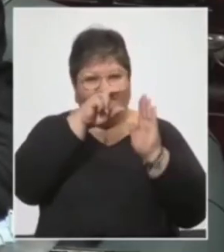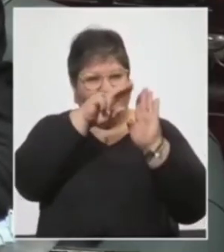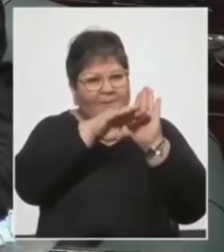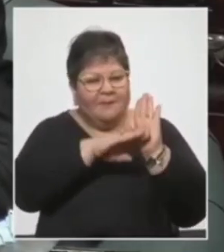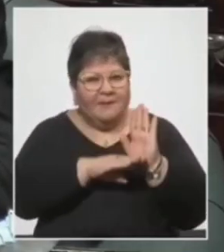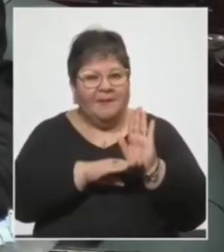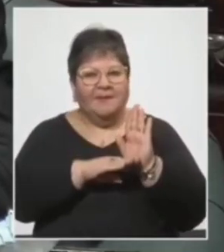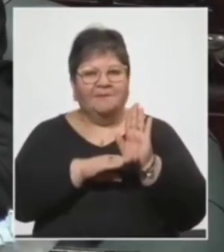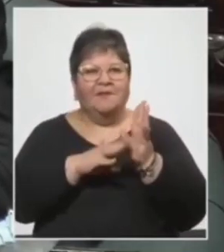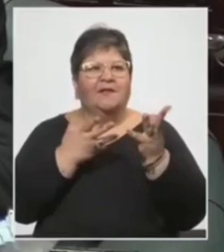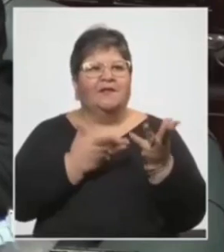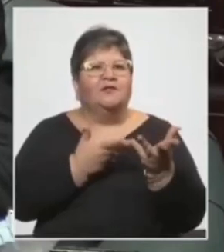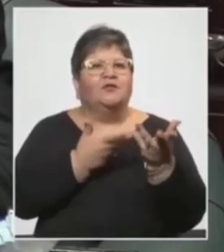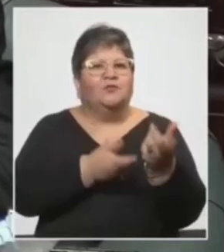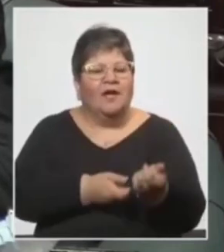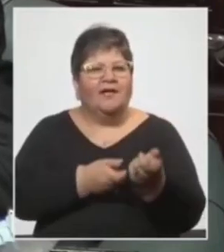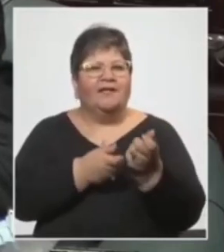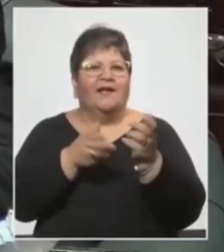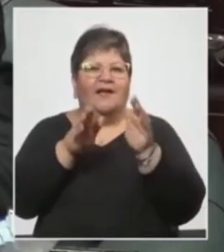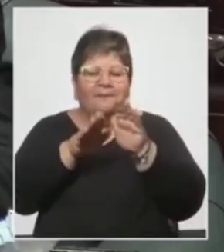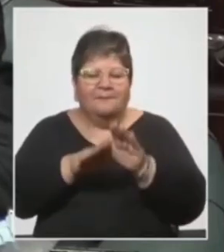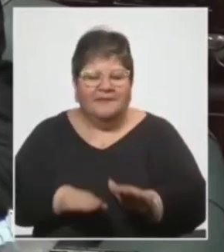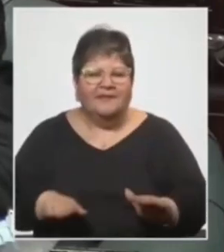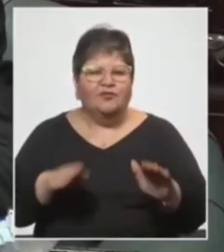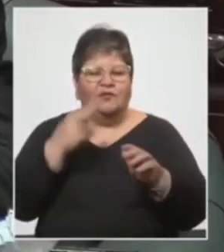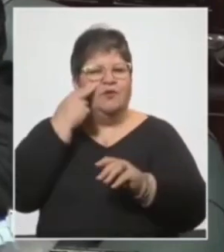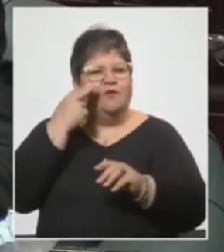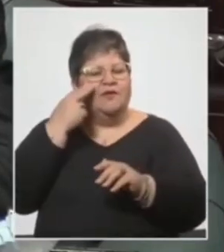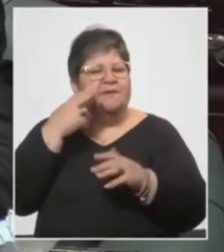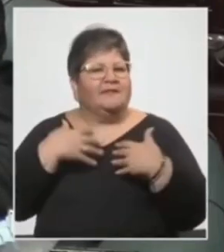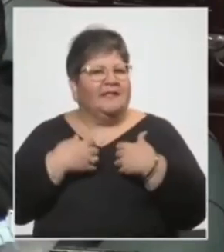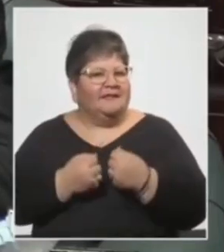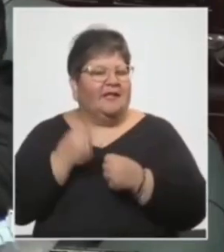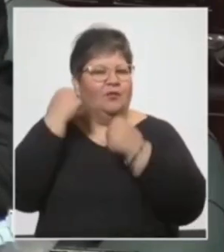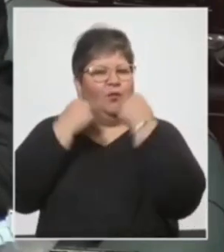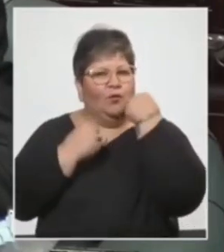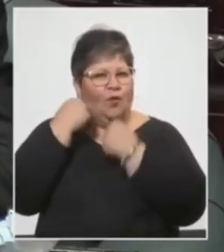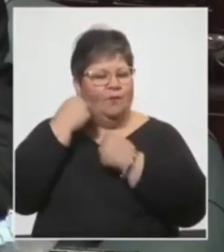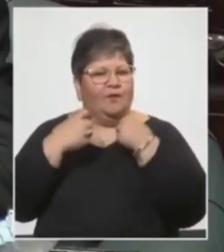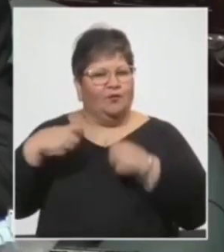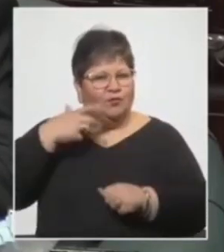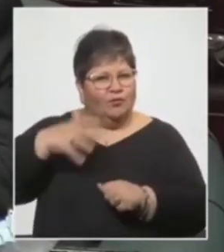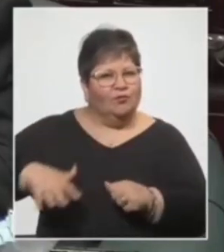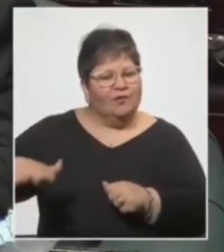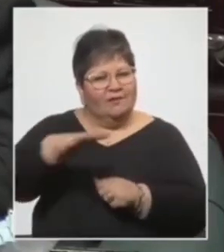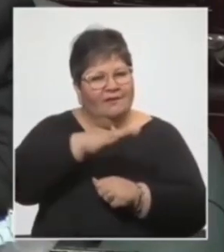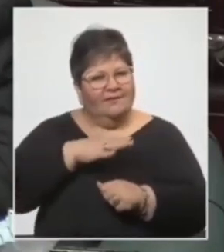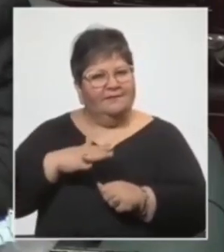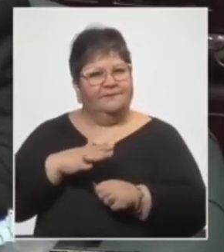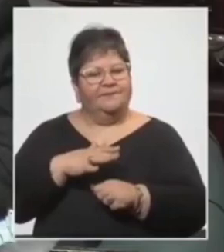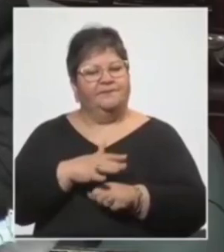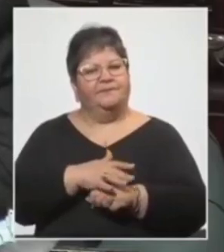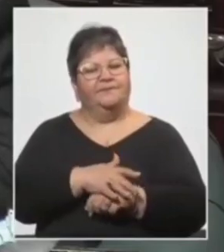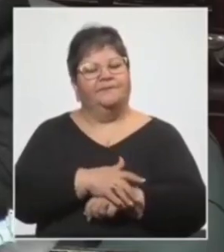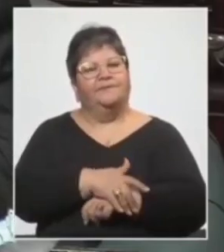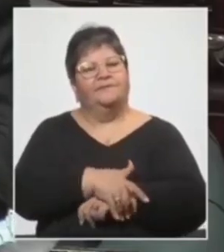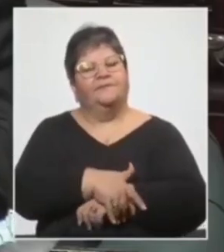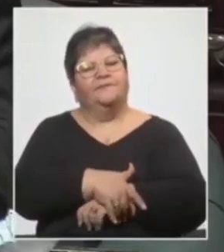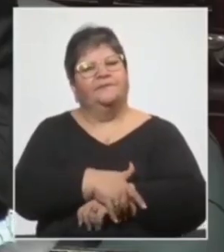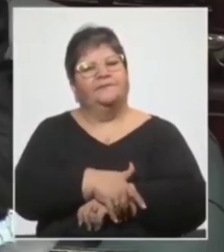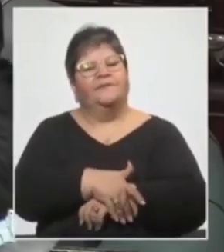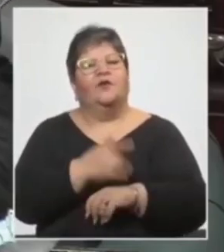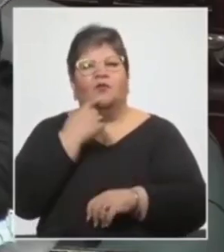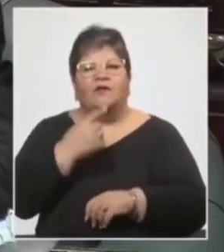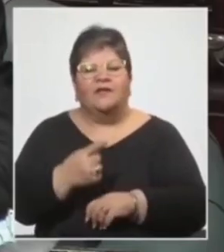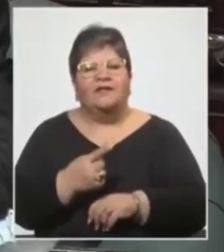mitigación del problema sanitario, del problema económico, del problema social. Así como decía al